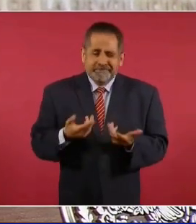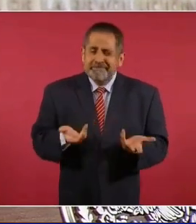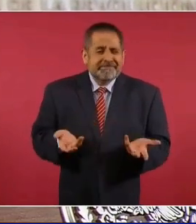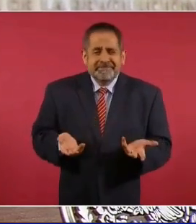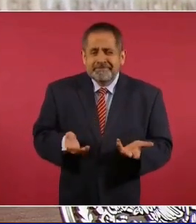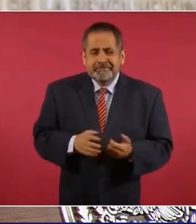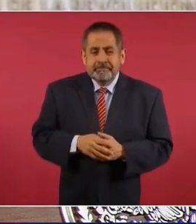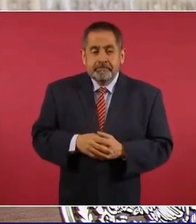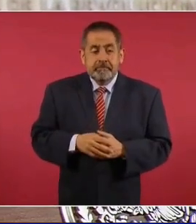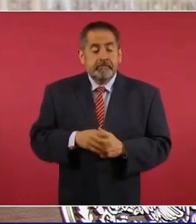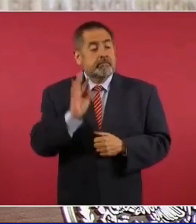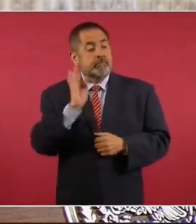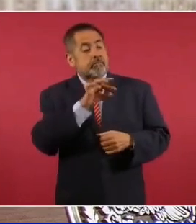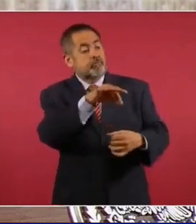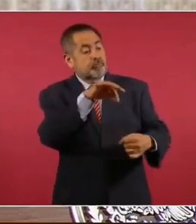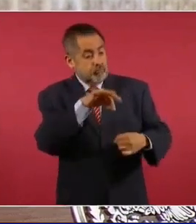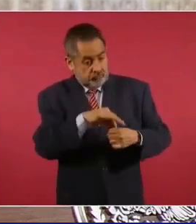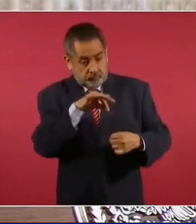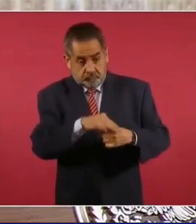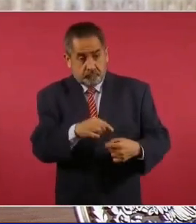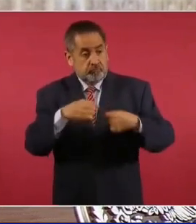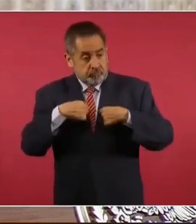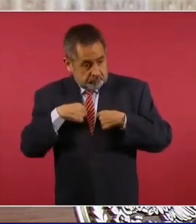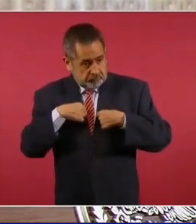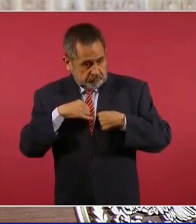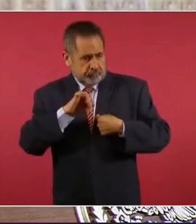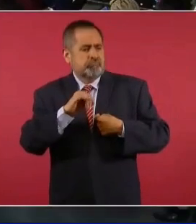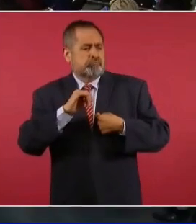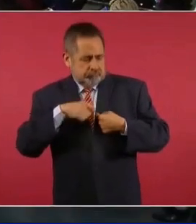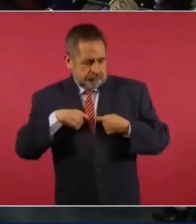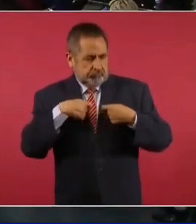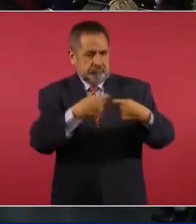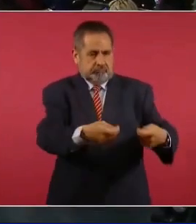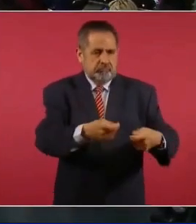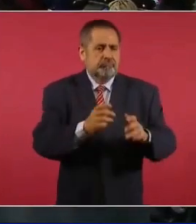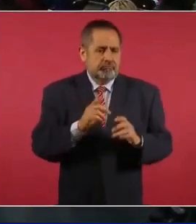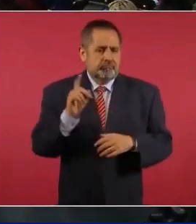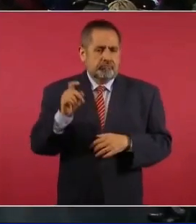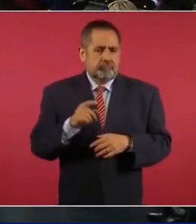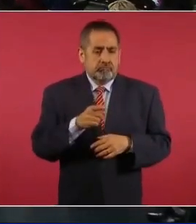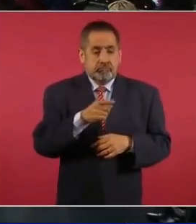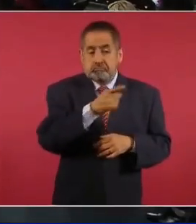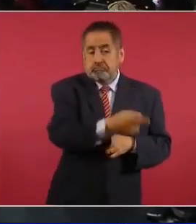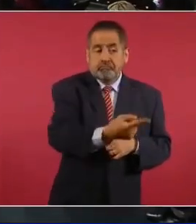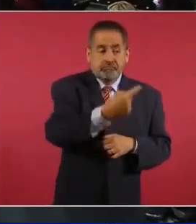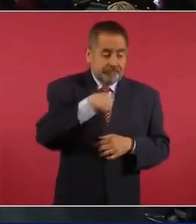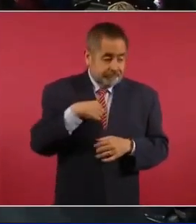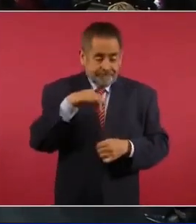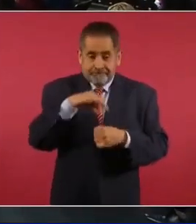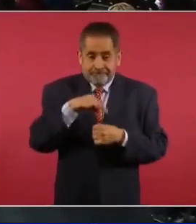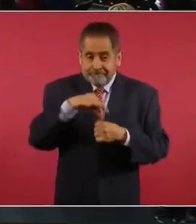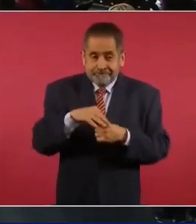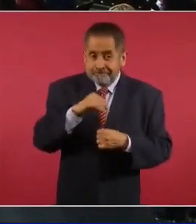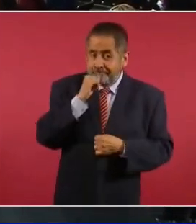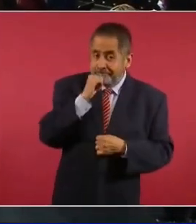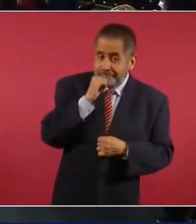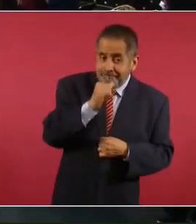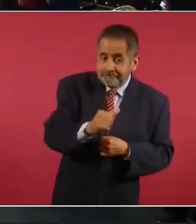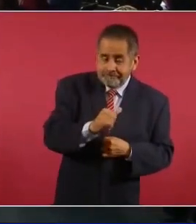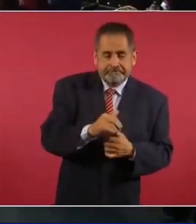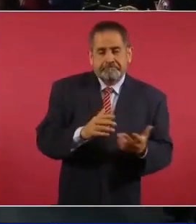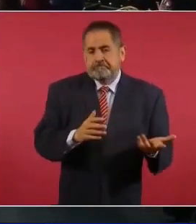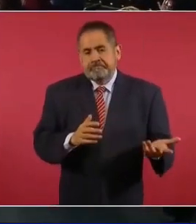Si votas, te cumplimos y se